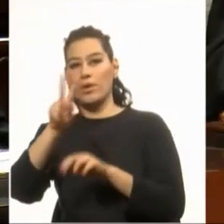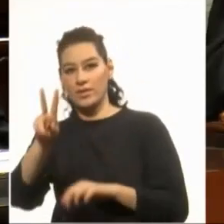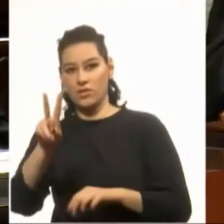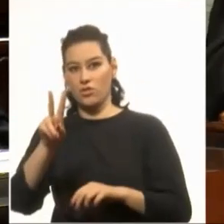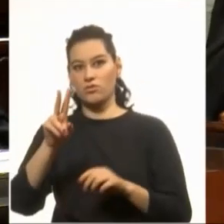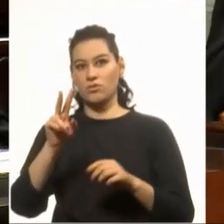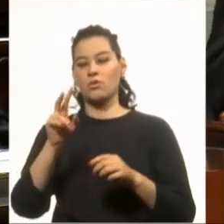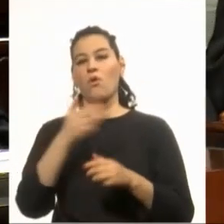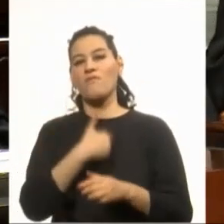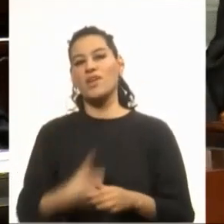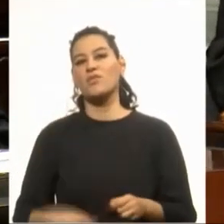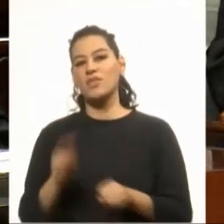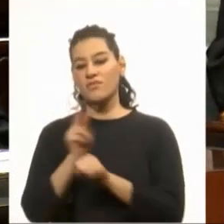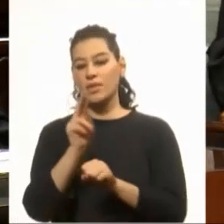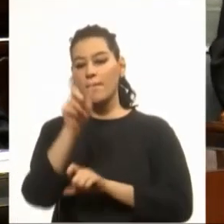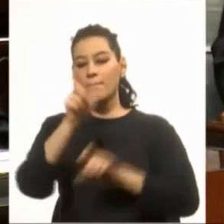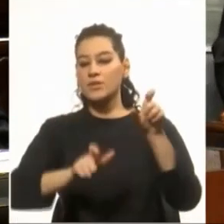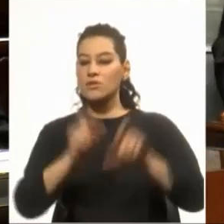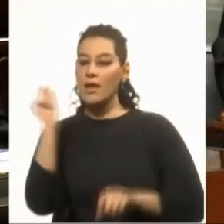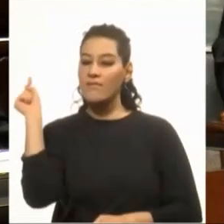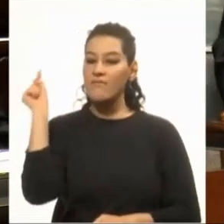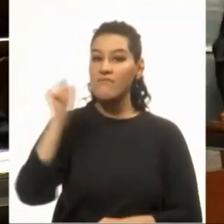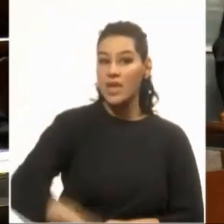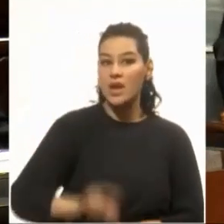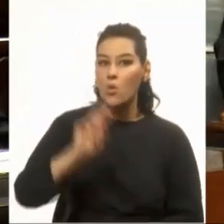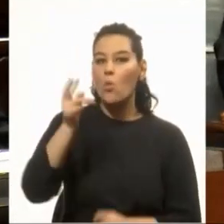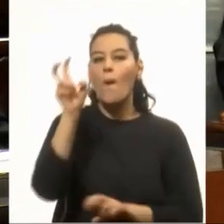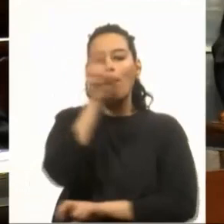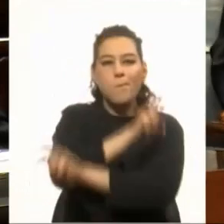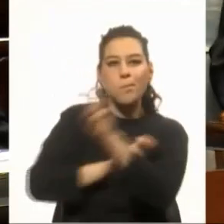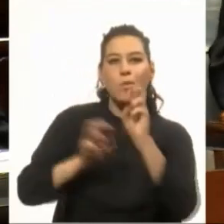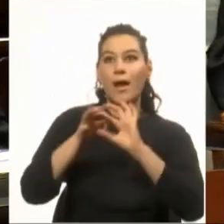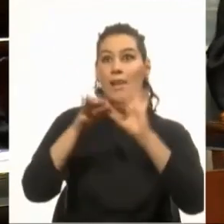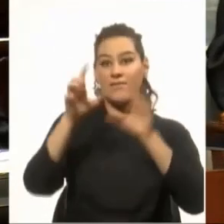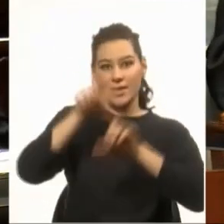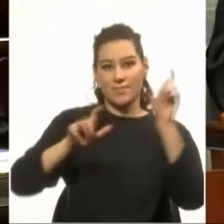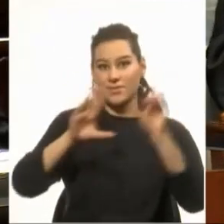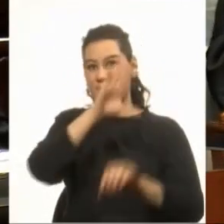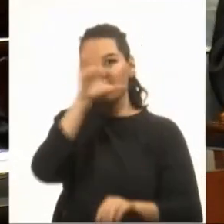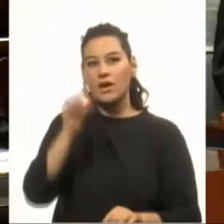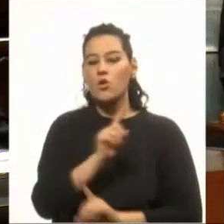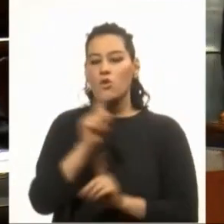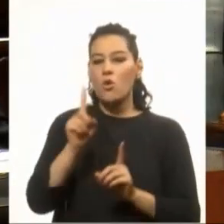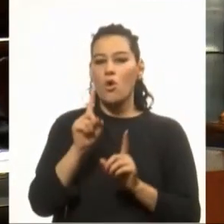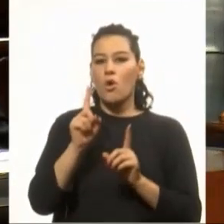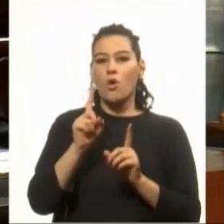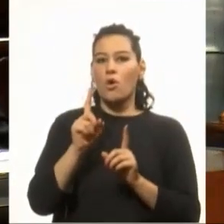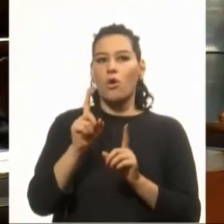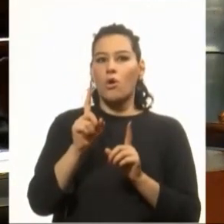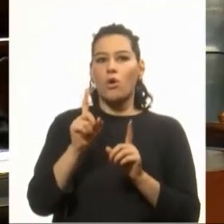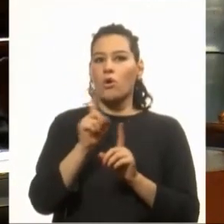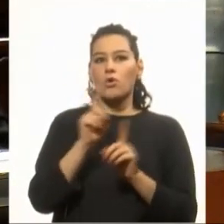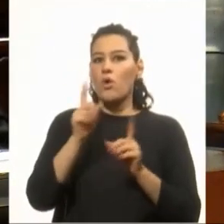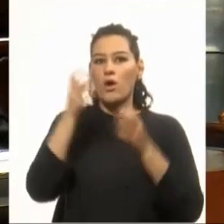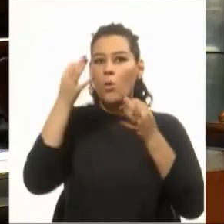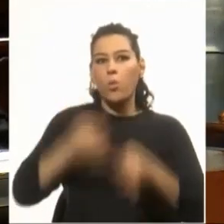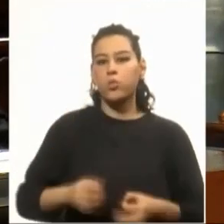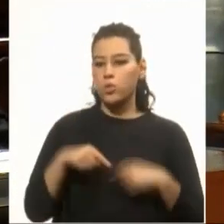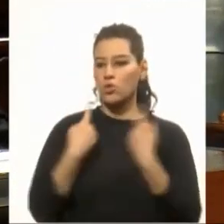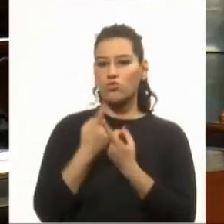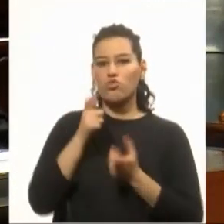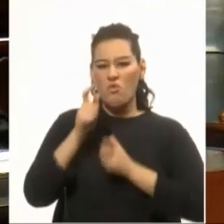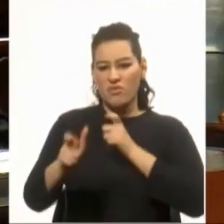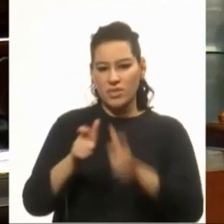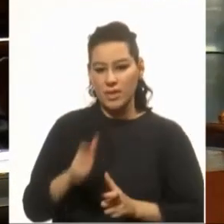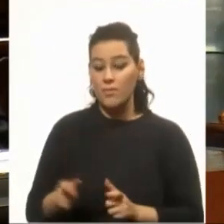Esa gente vino al Uruguay buscando libertad, y no se merecen que los ofendamos. Acompañaron